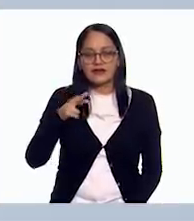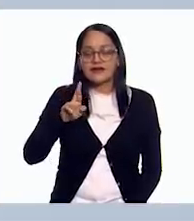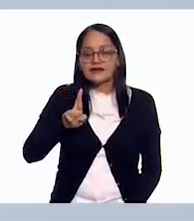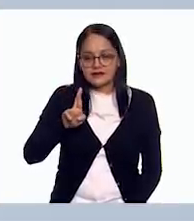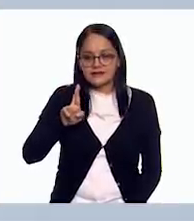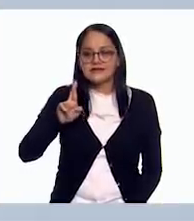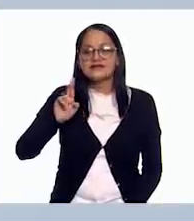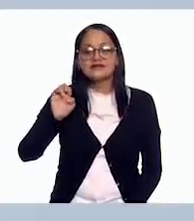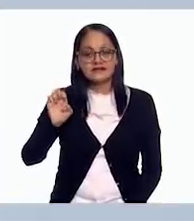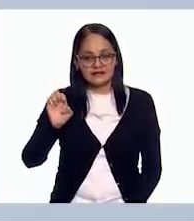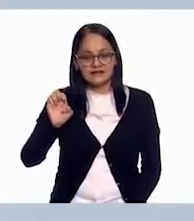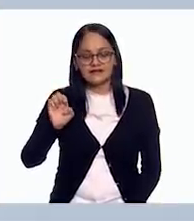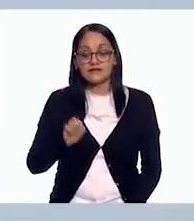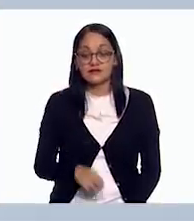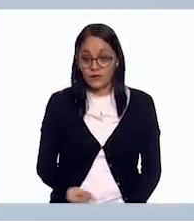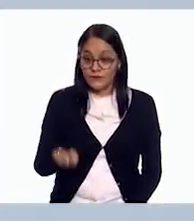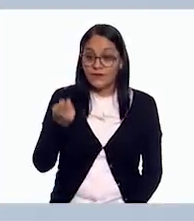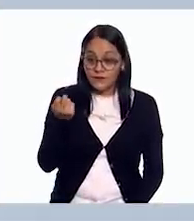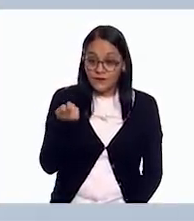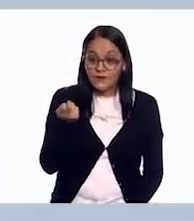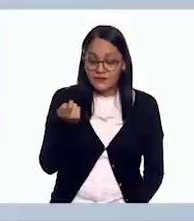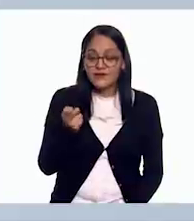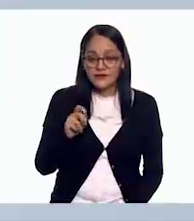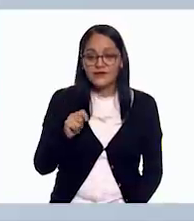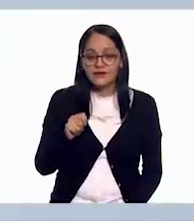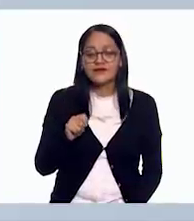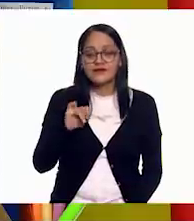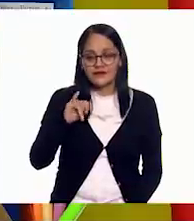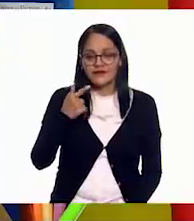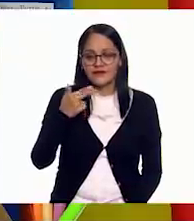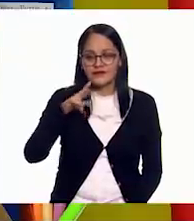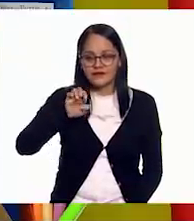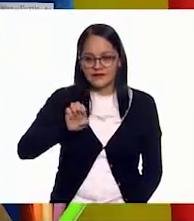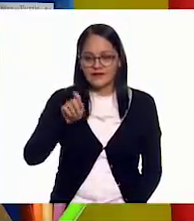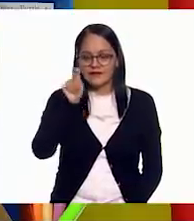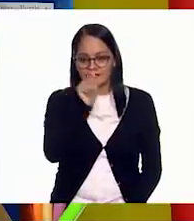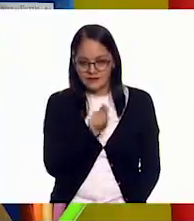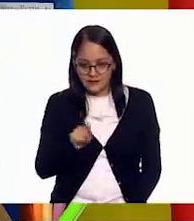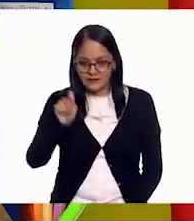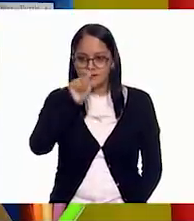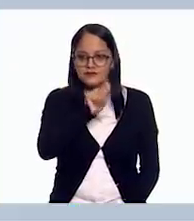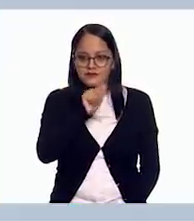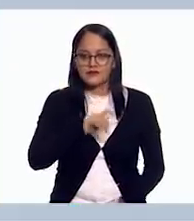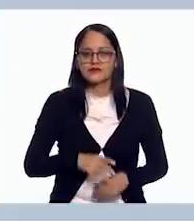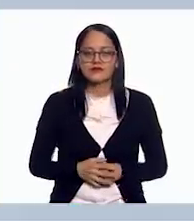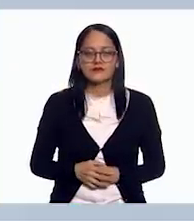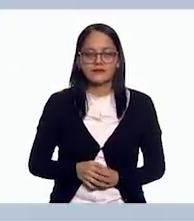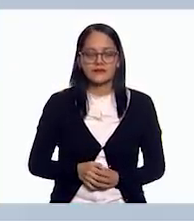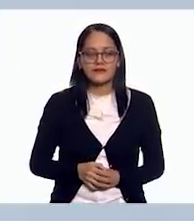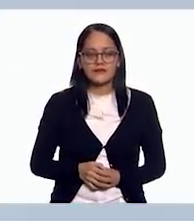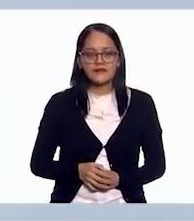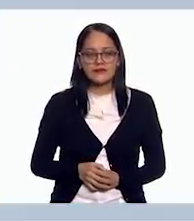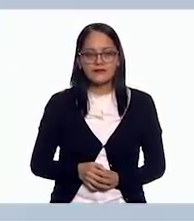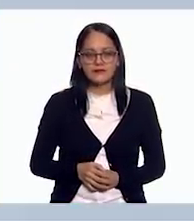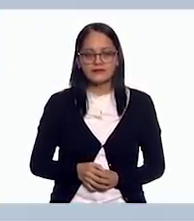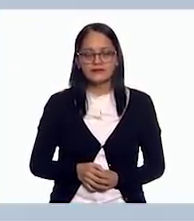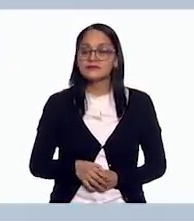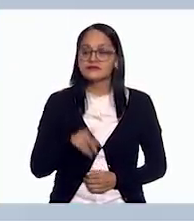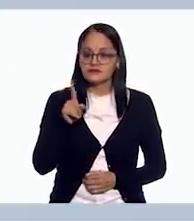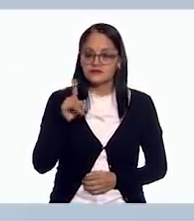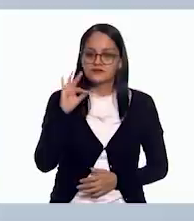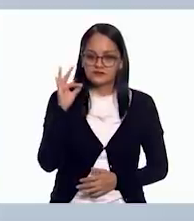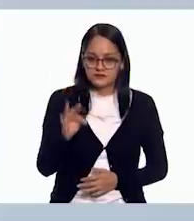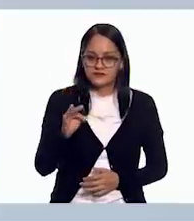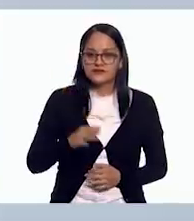gr, gr, y la e, tigre. Tigre. Muy bien. Vamos entonces a encerrarla y ahí